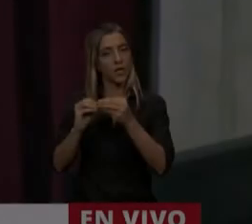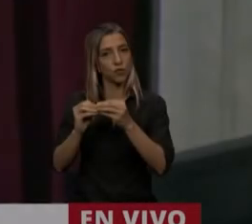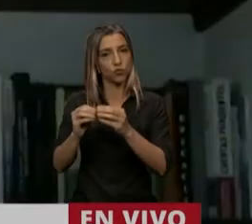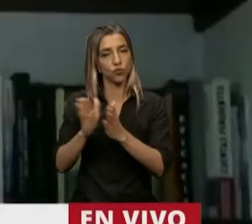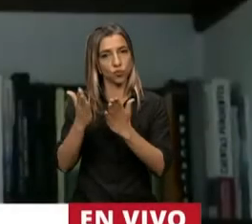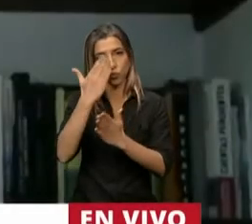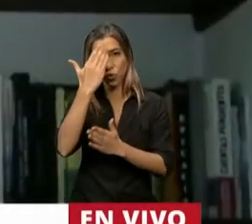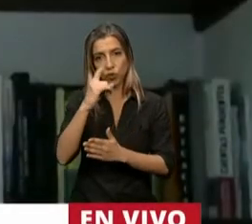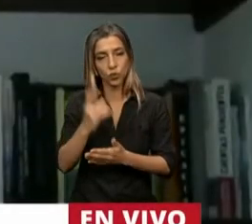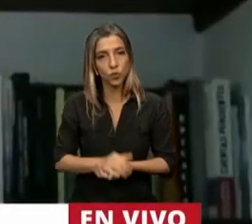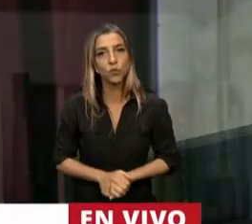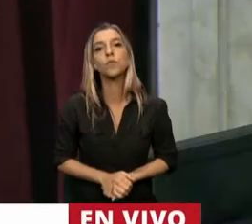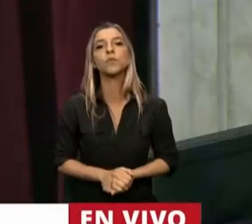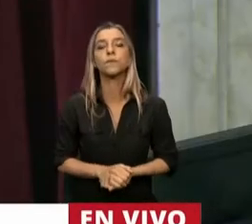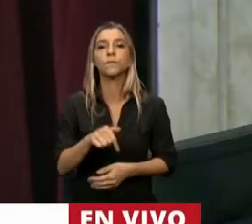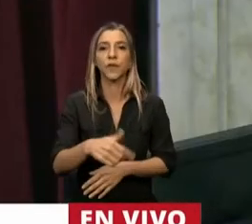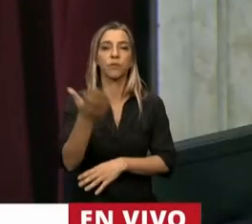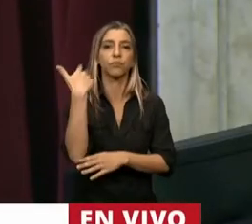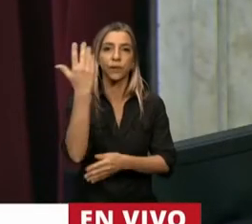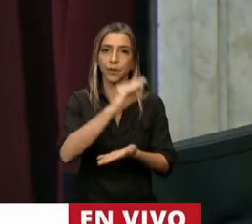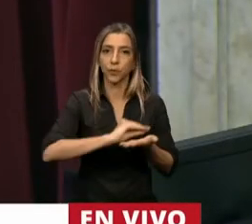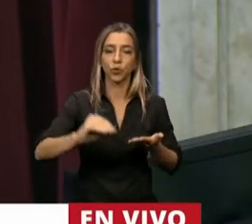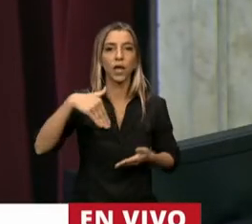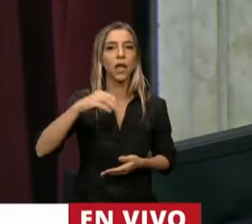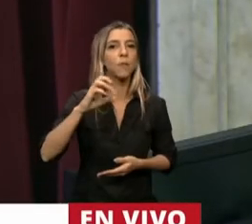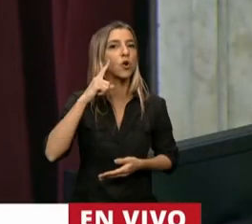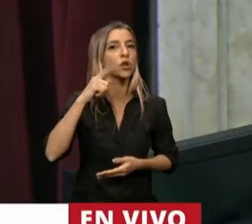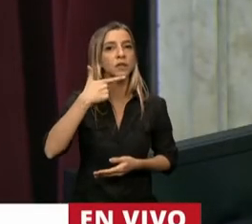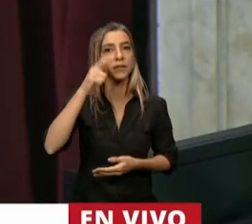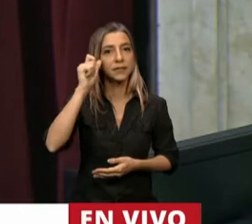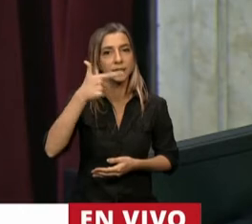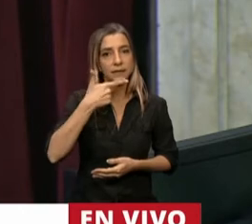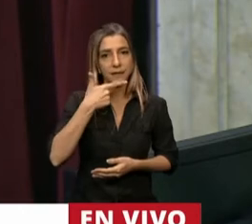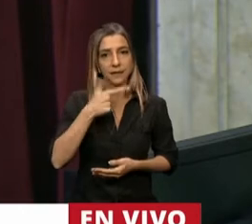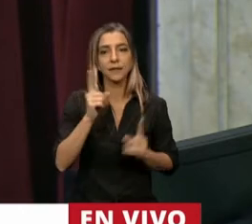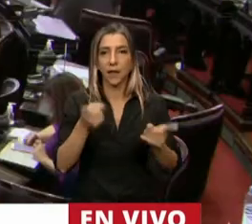La palabra a la diputada María Carolina Moisés para una cuestión de privilegio.